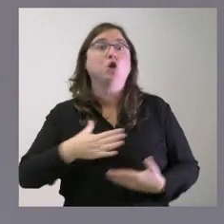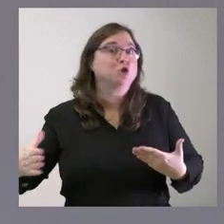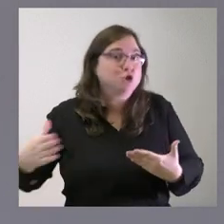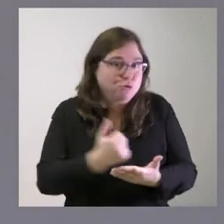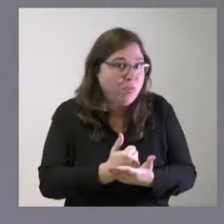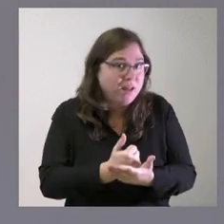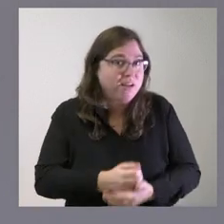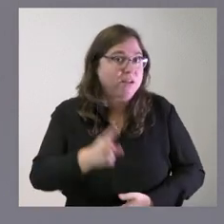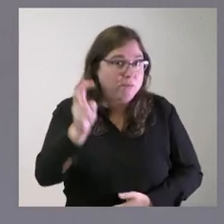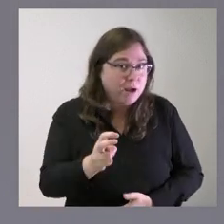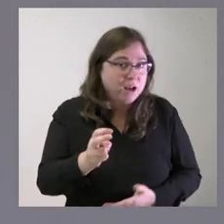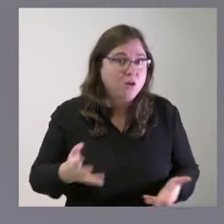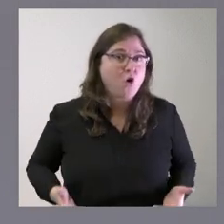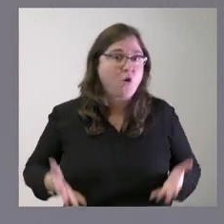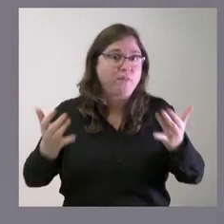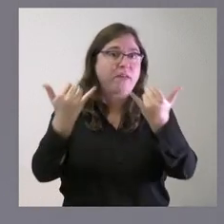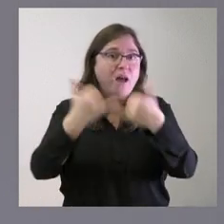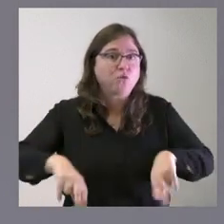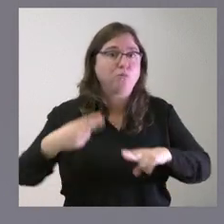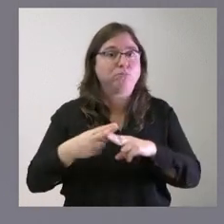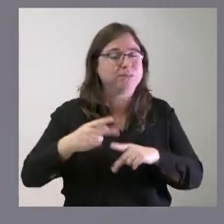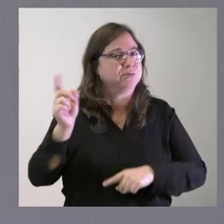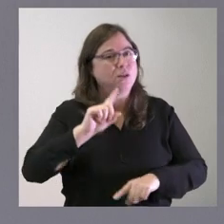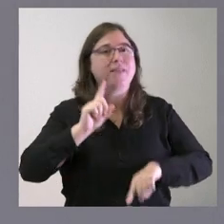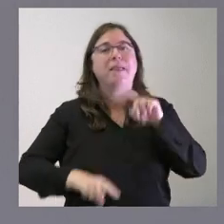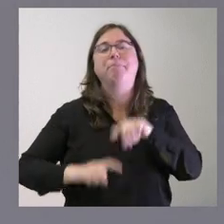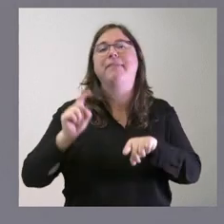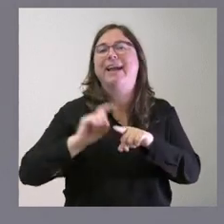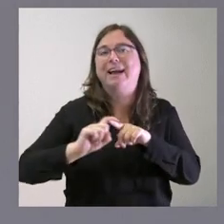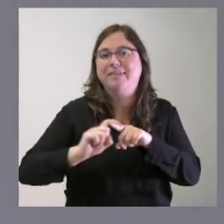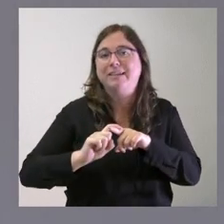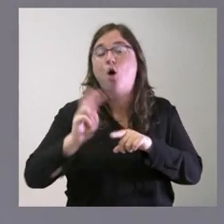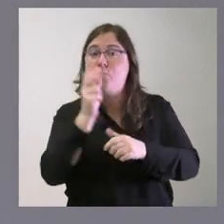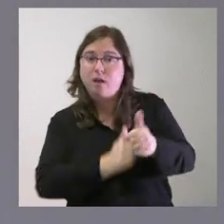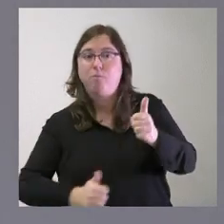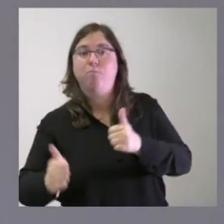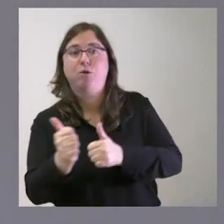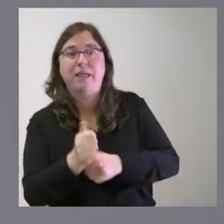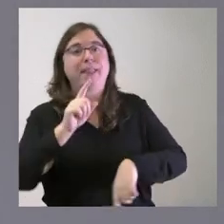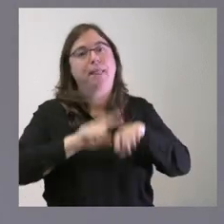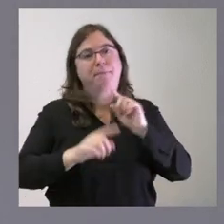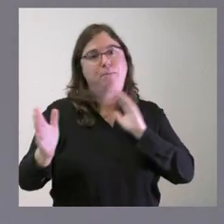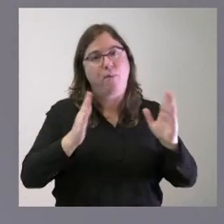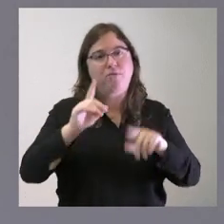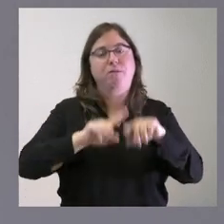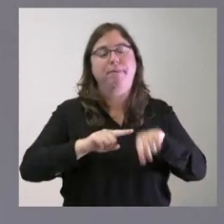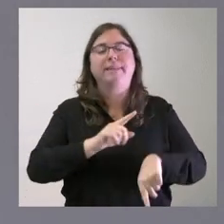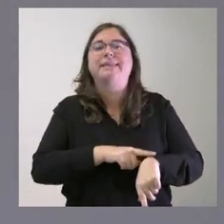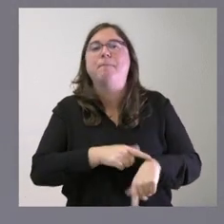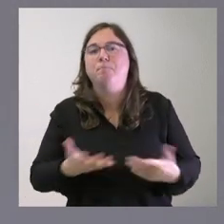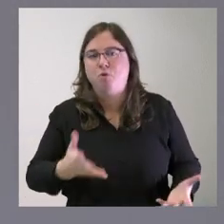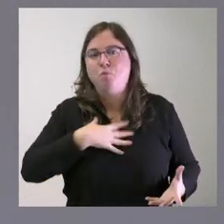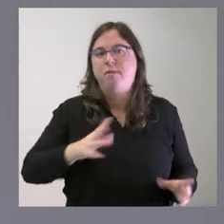pueden ponerse servicio en función de las características u otras actividades que son preferentes y que en función del momento o el tiempo pudieran ser o no